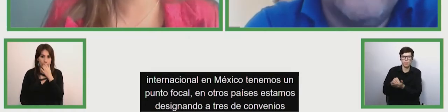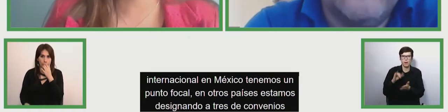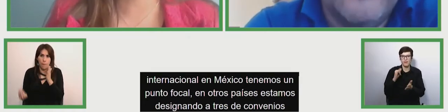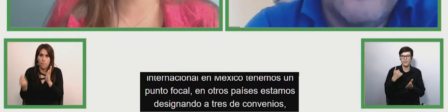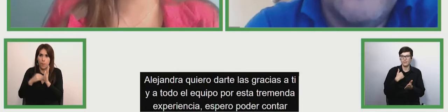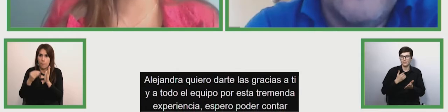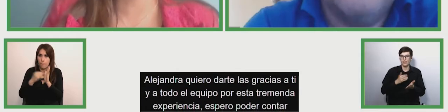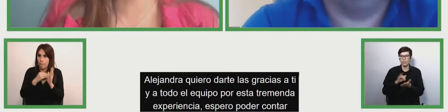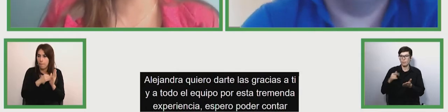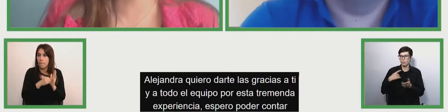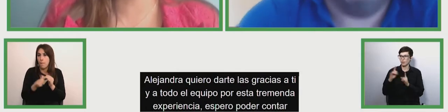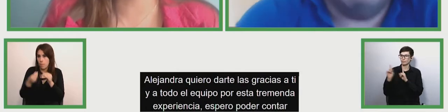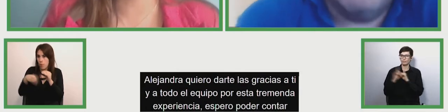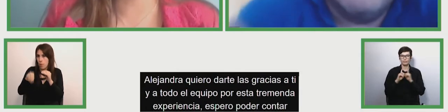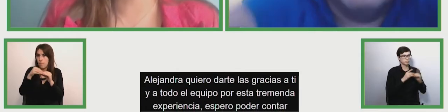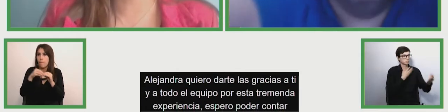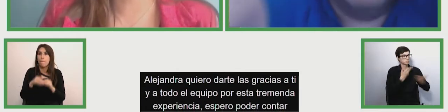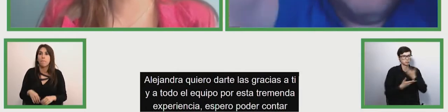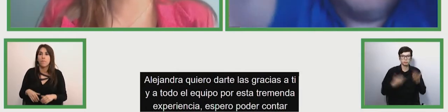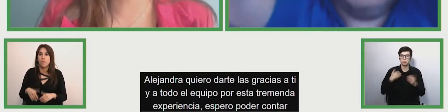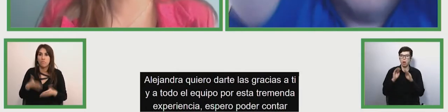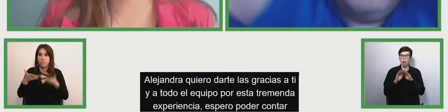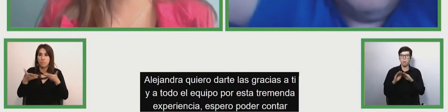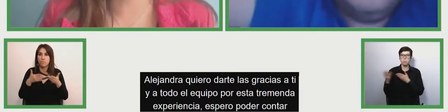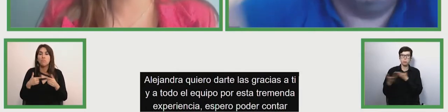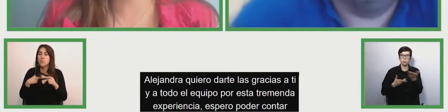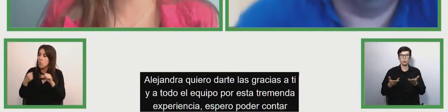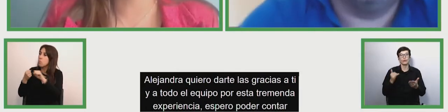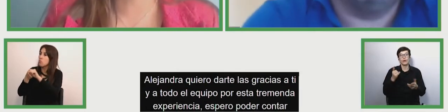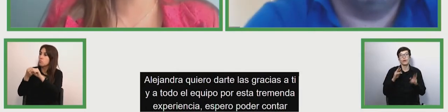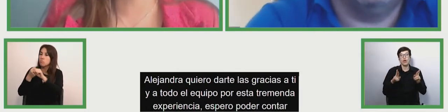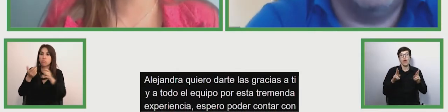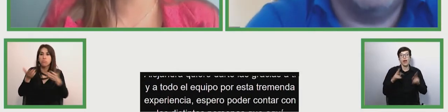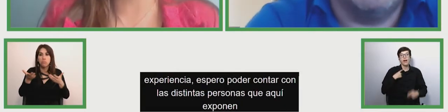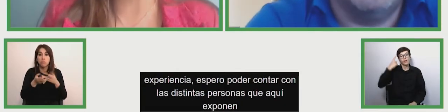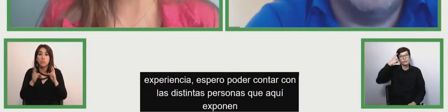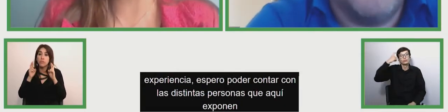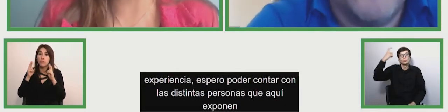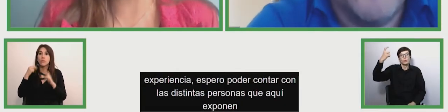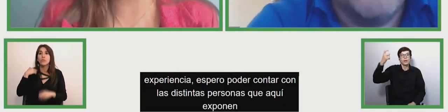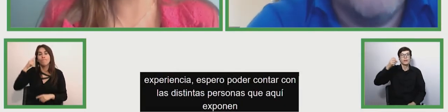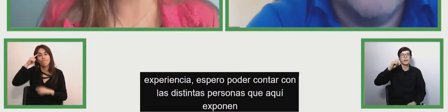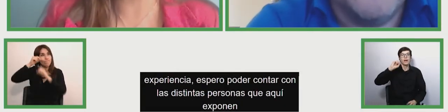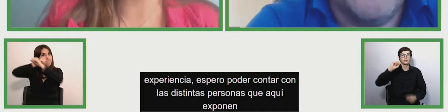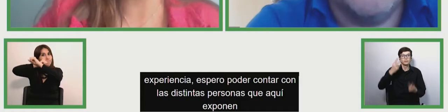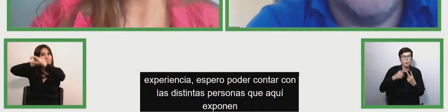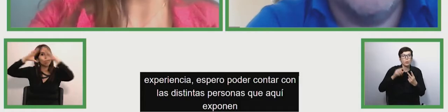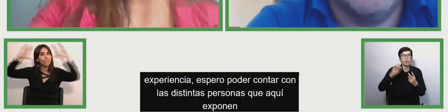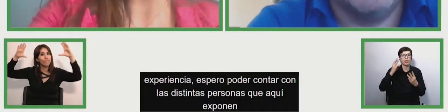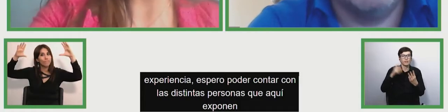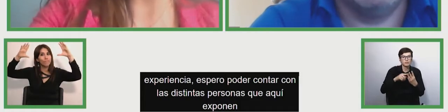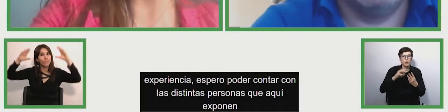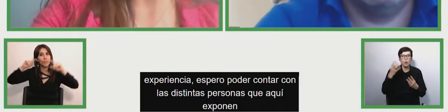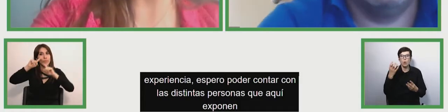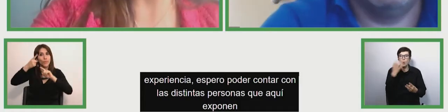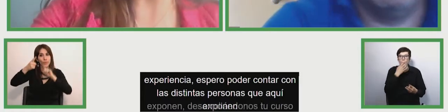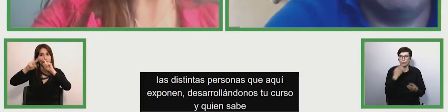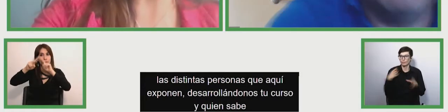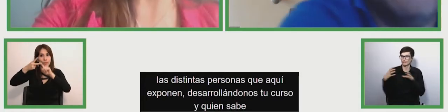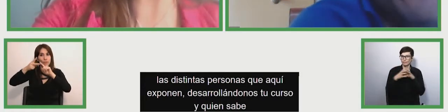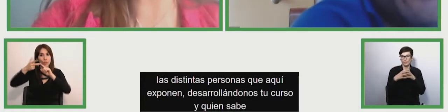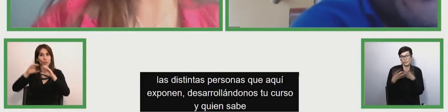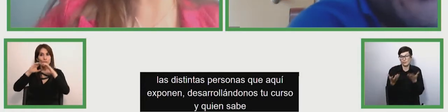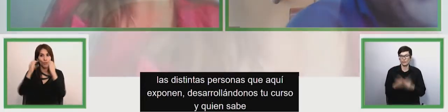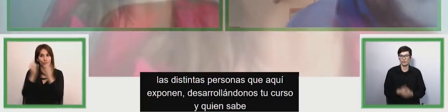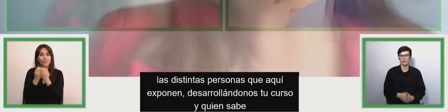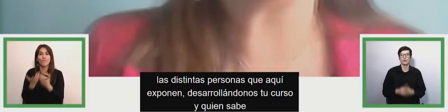personas que aquí exponen tal vez apoyándonos en nuestro curso y quien sabe soñando la segunda y la tercera versión en conjunto muchas gracias así lo es